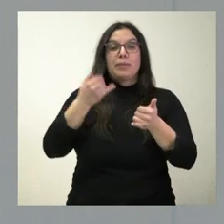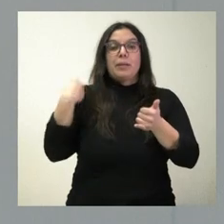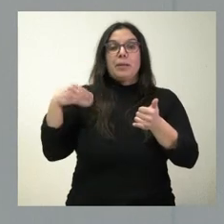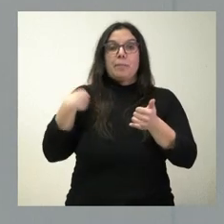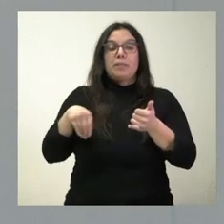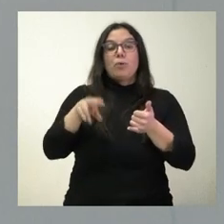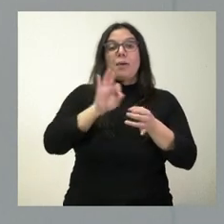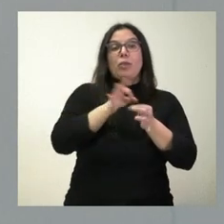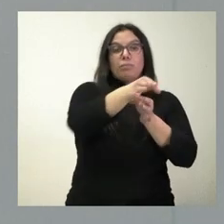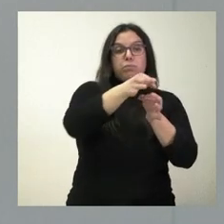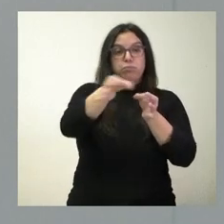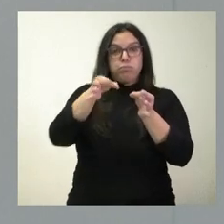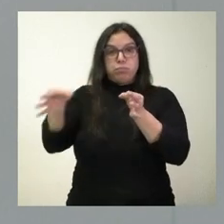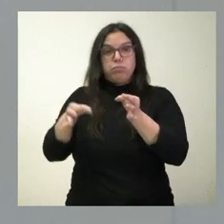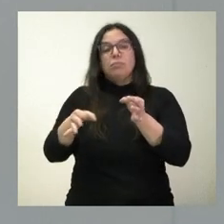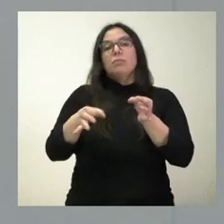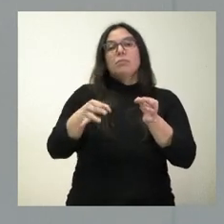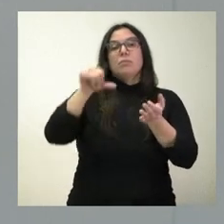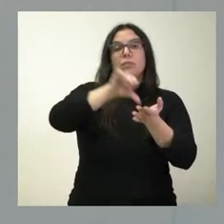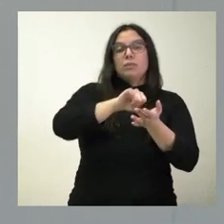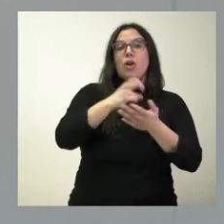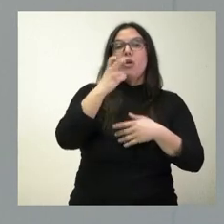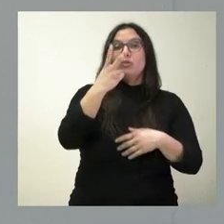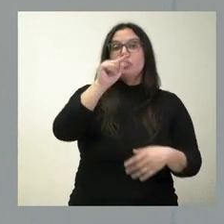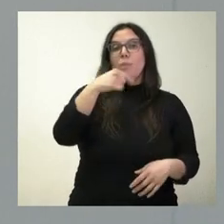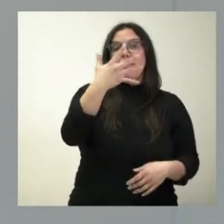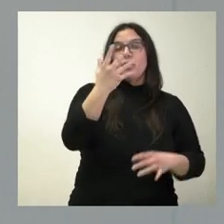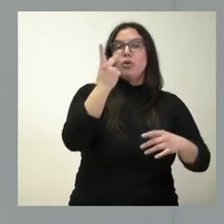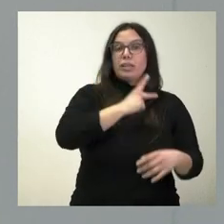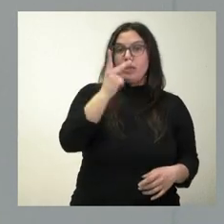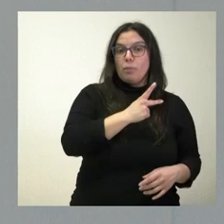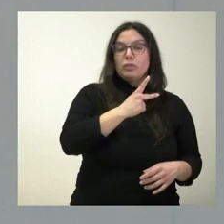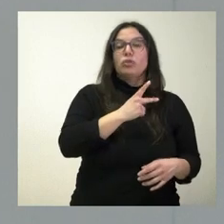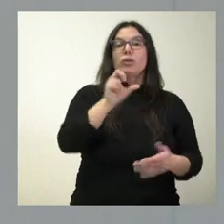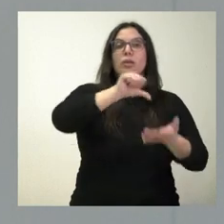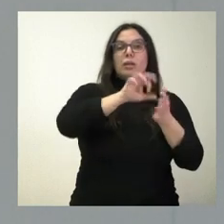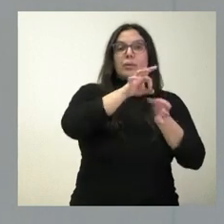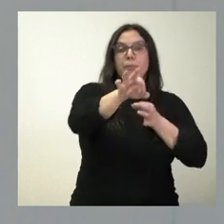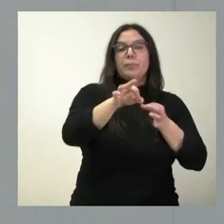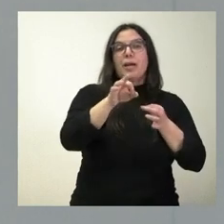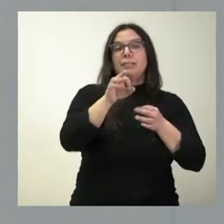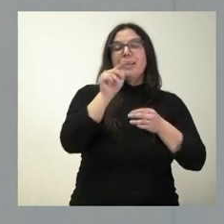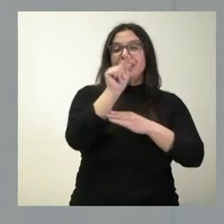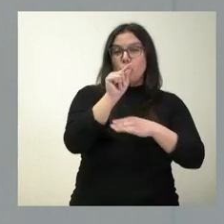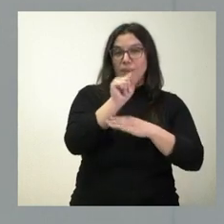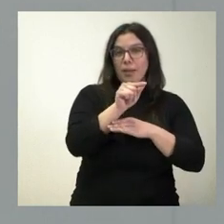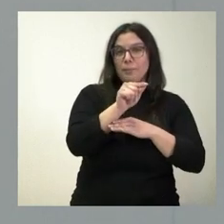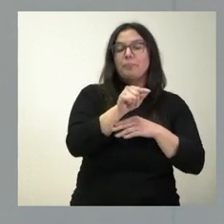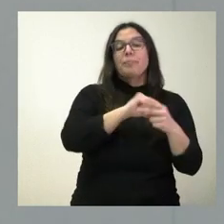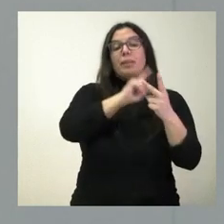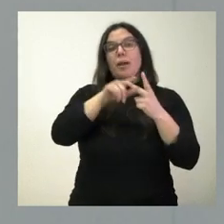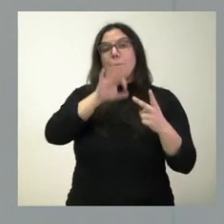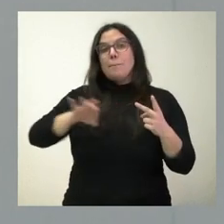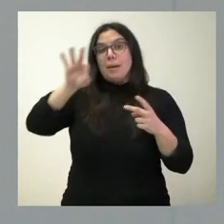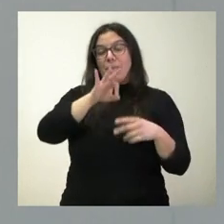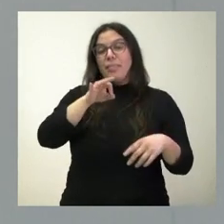con algunos municipios de su entorno. En el caso de Valladolid son 2,5 kilómetros para unir la capital con Santovenia de Pisuerga. En el caso de Palencia